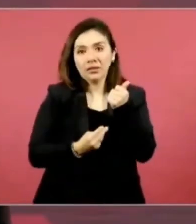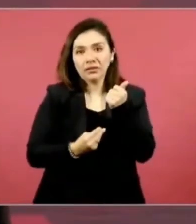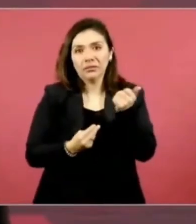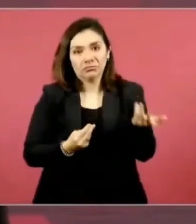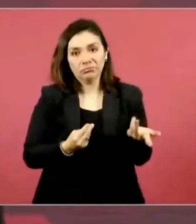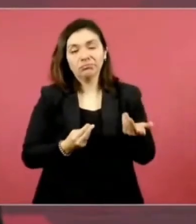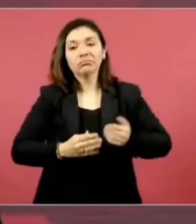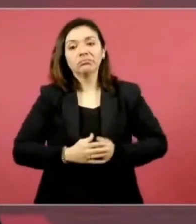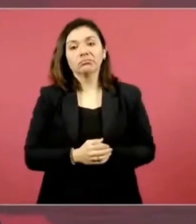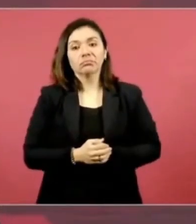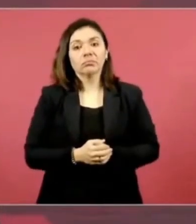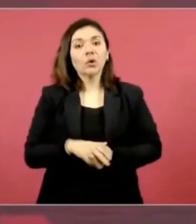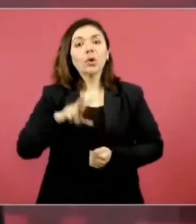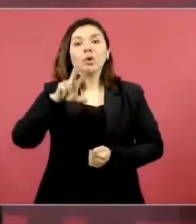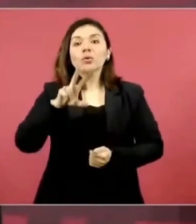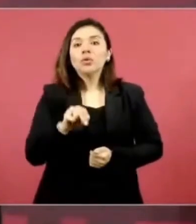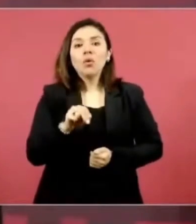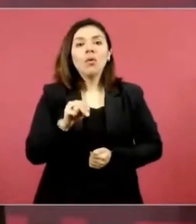que no haya